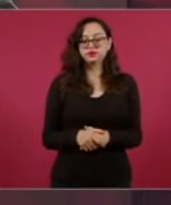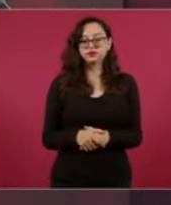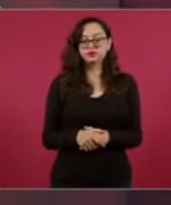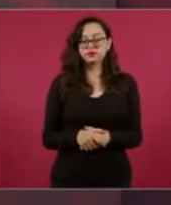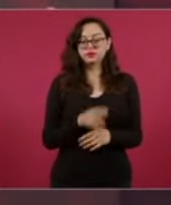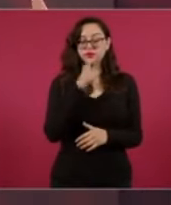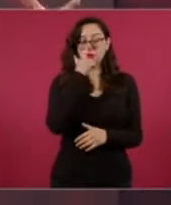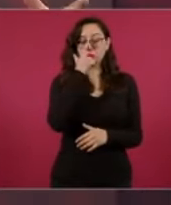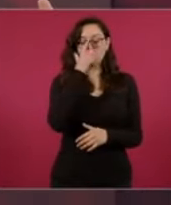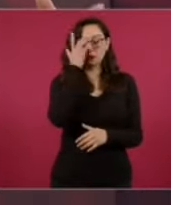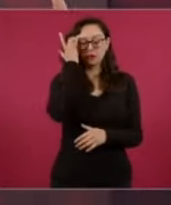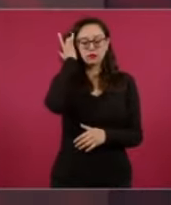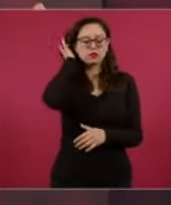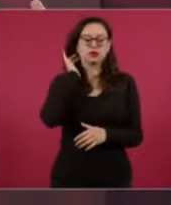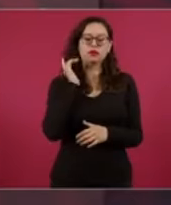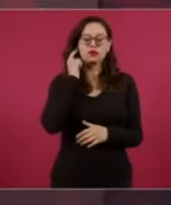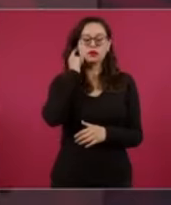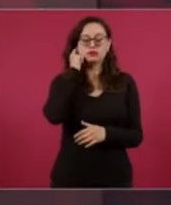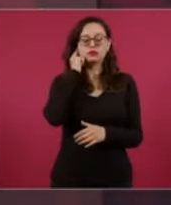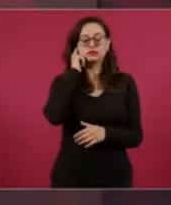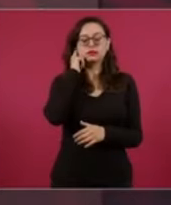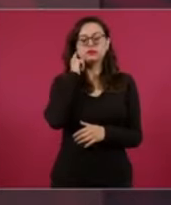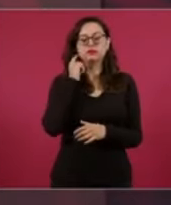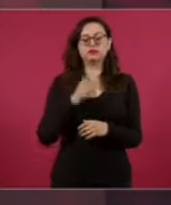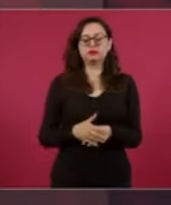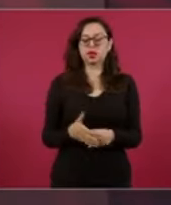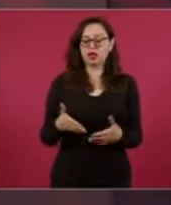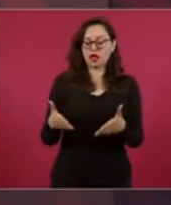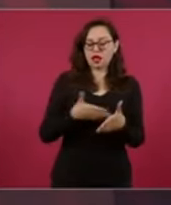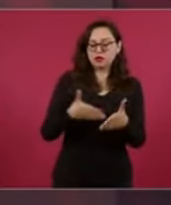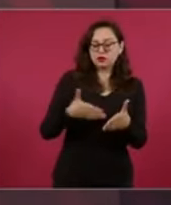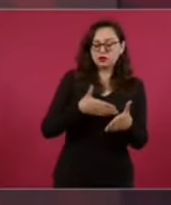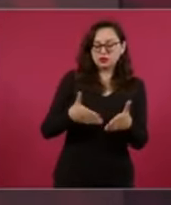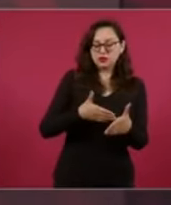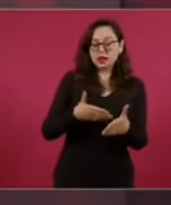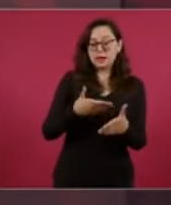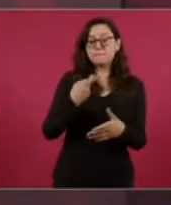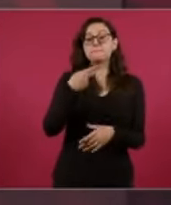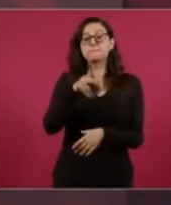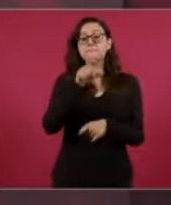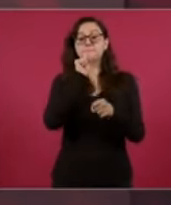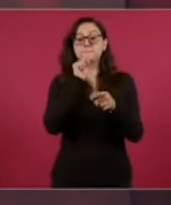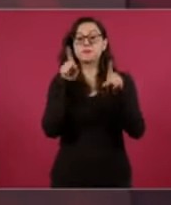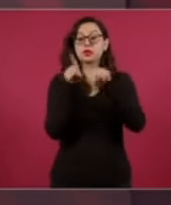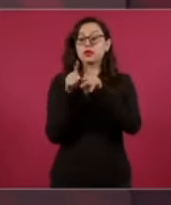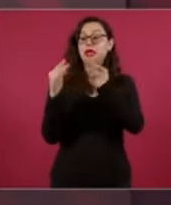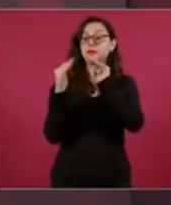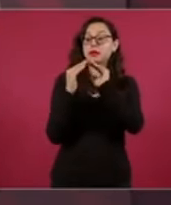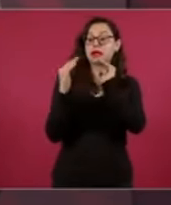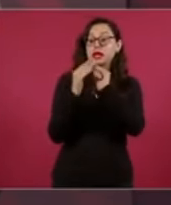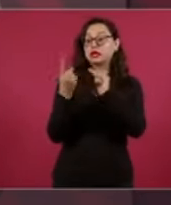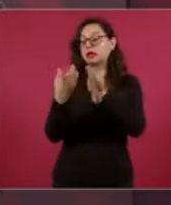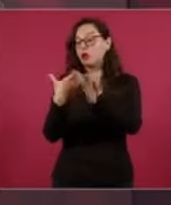una parte de sus casas,